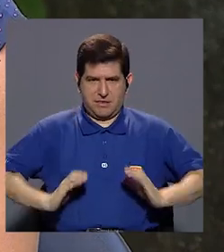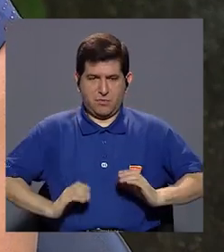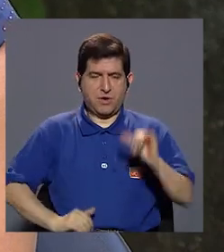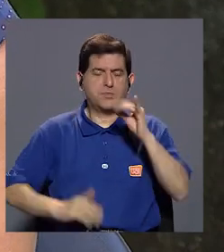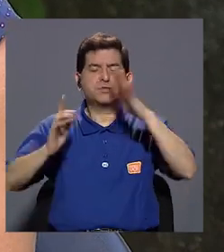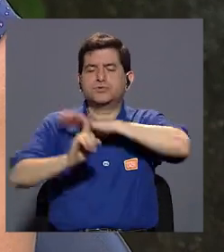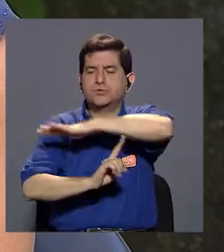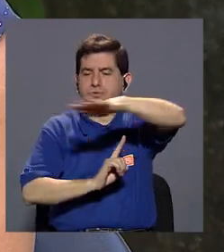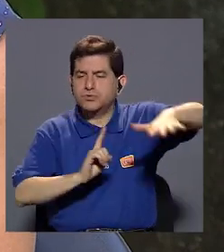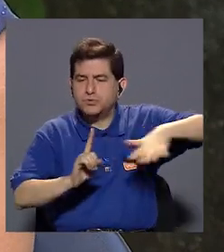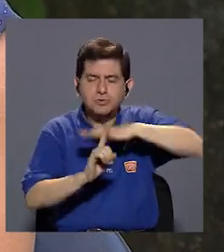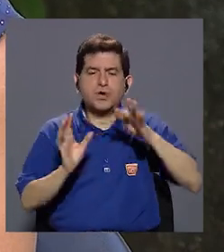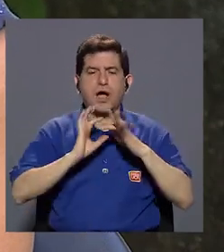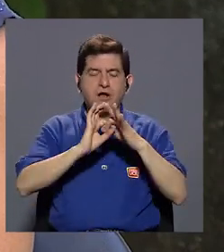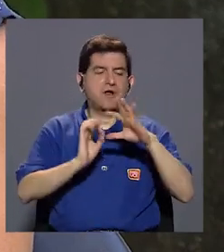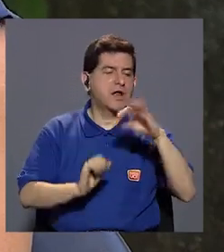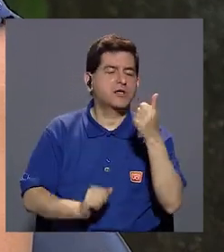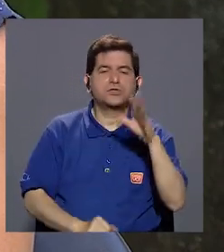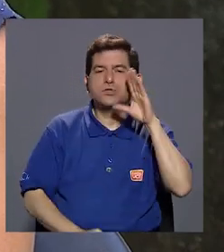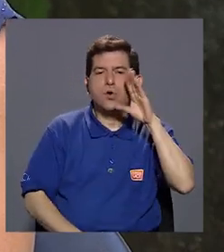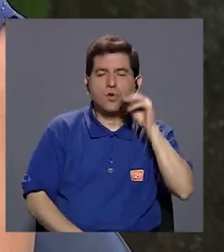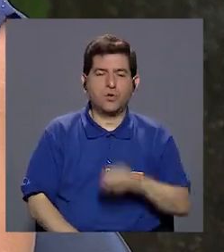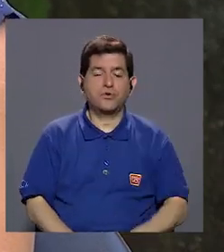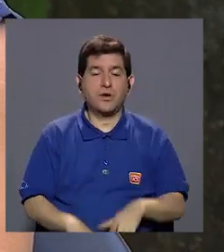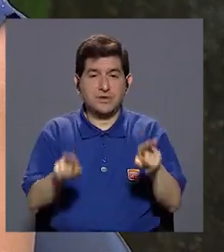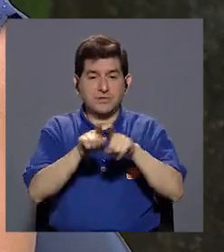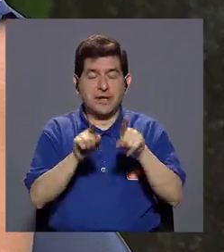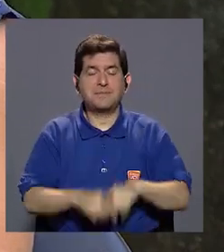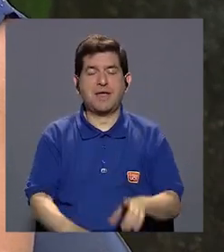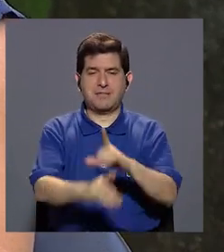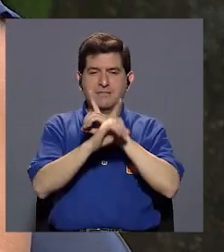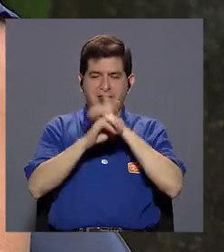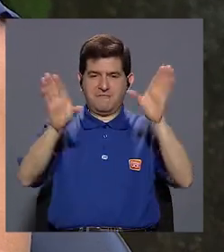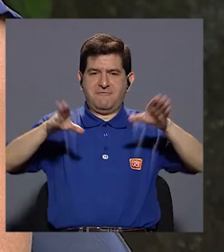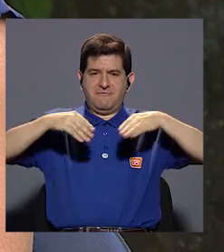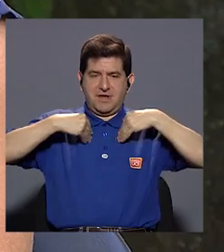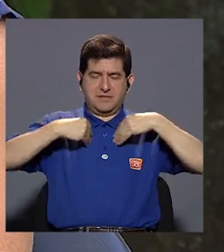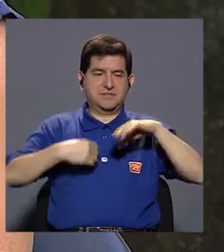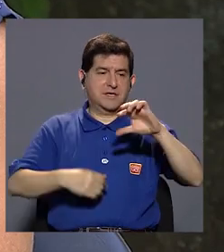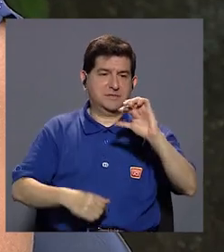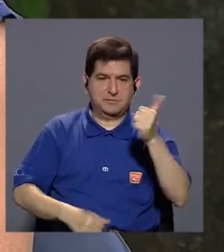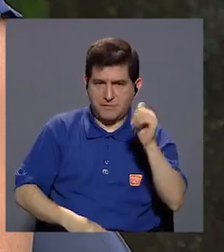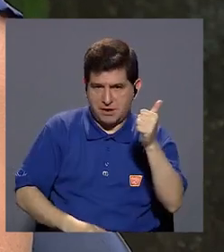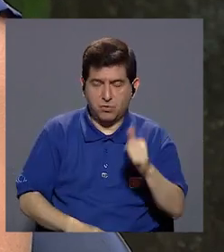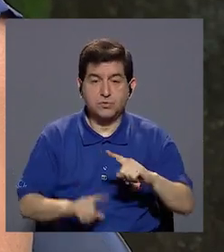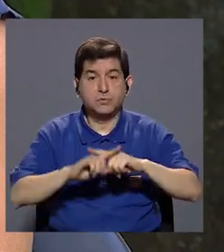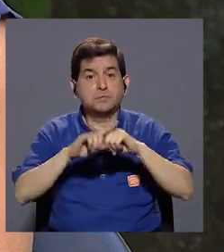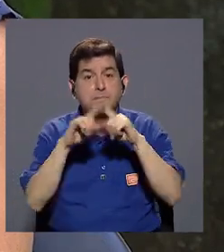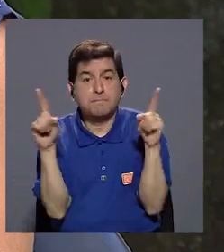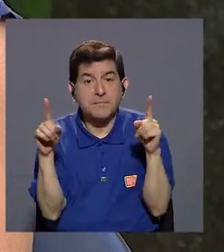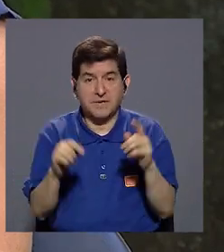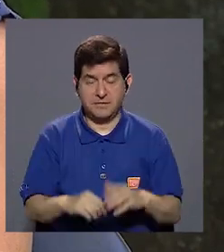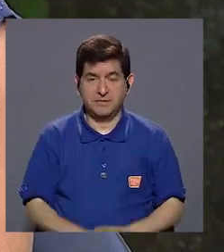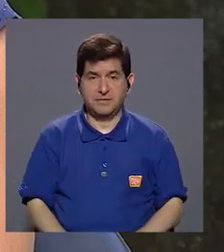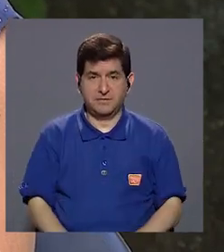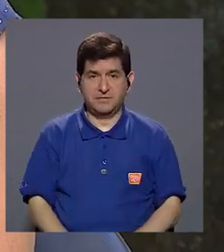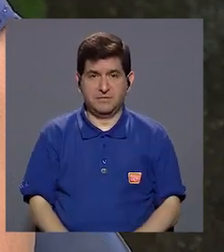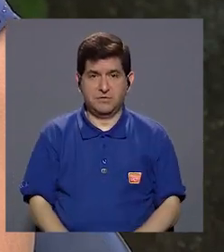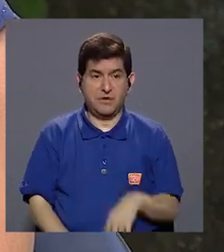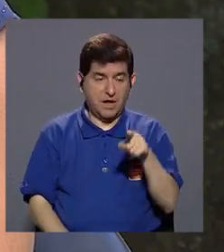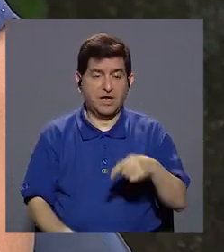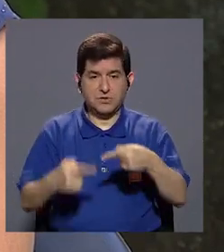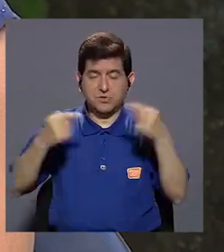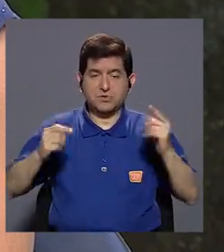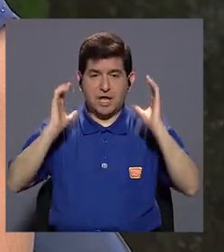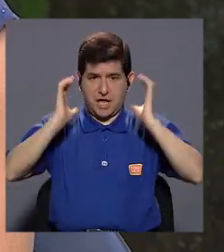también en el ambiente, cuando se relacionan con otros perros, adquieren defensas para otros. Pero esos